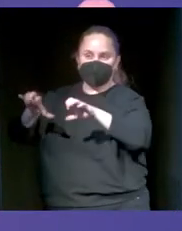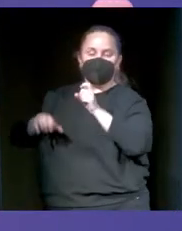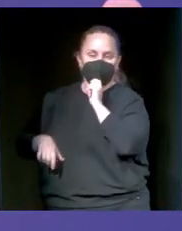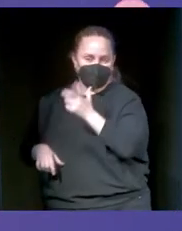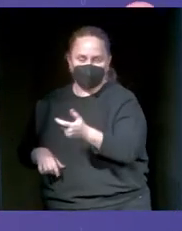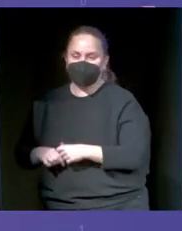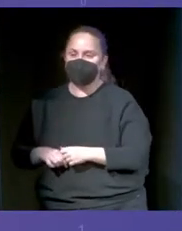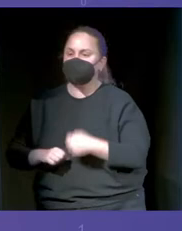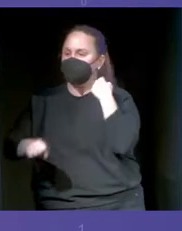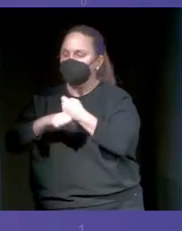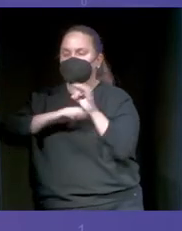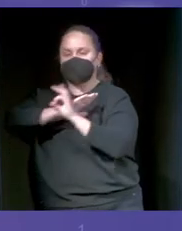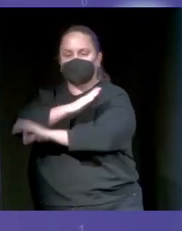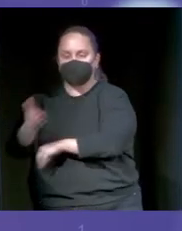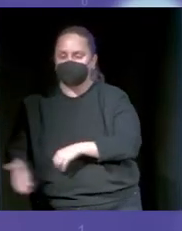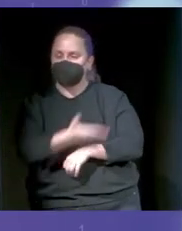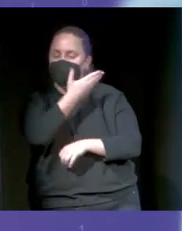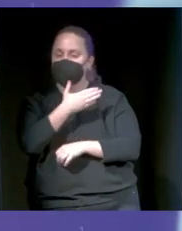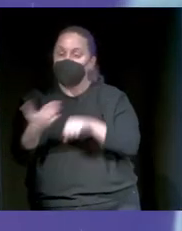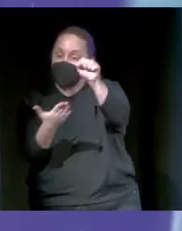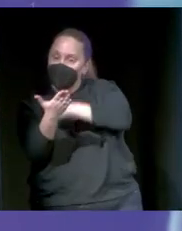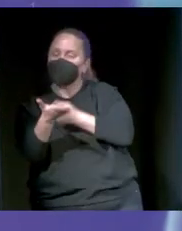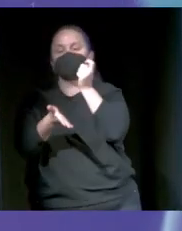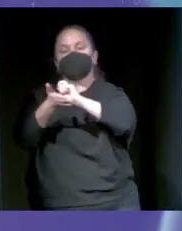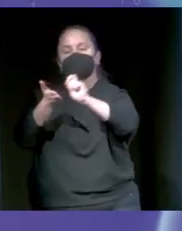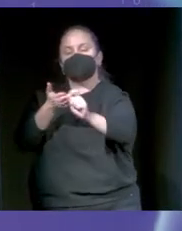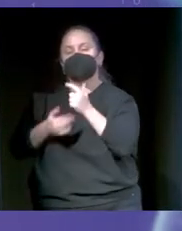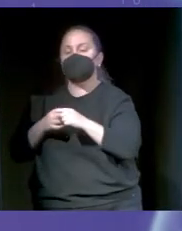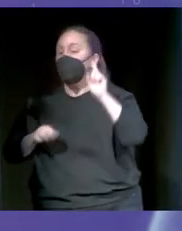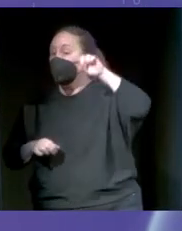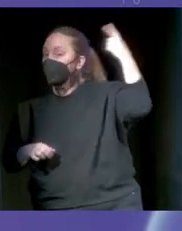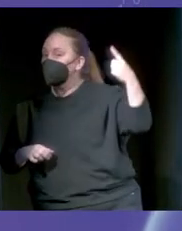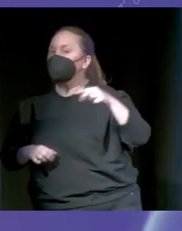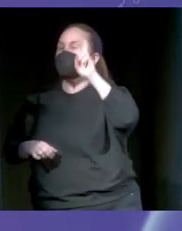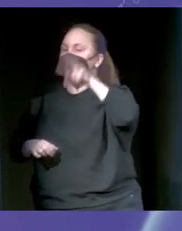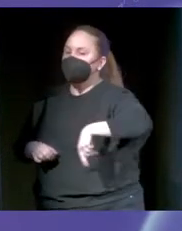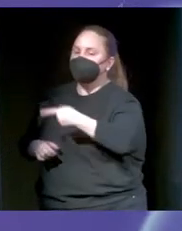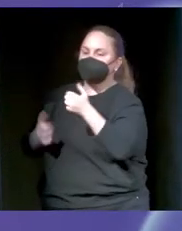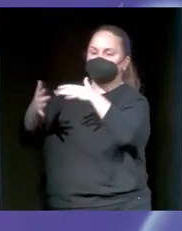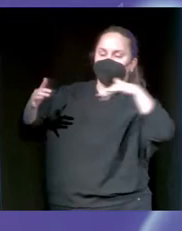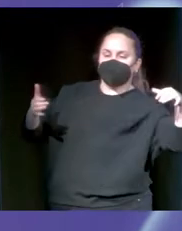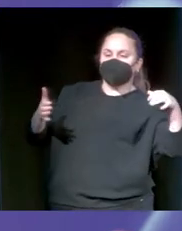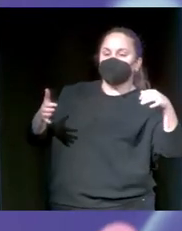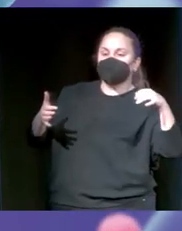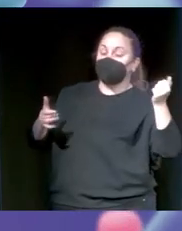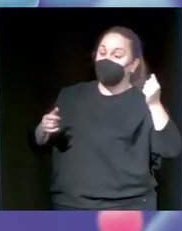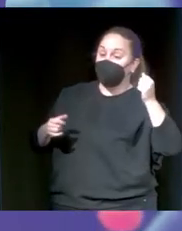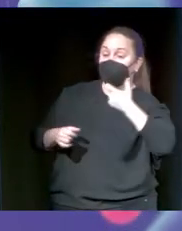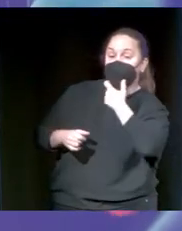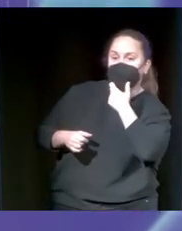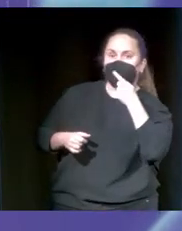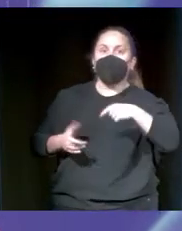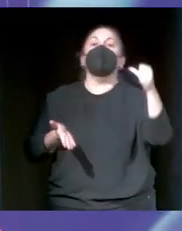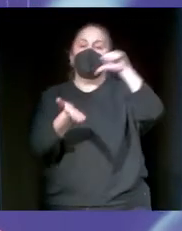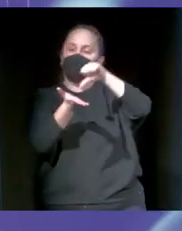Haciéndole, rellenar tareas de estas de fill the gap. Si yo os digo, London is the city of England, probablemente muchos de vosotros vais a pensar,